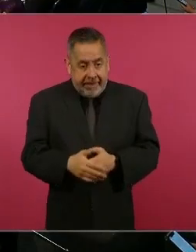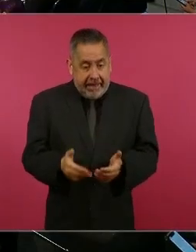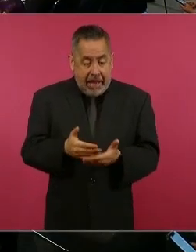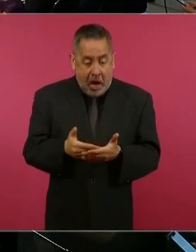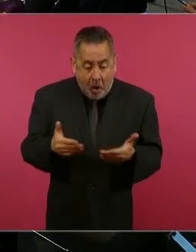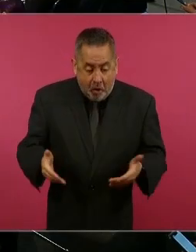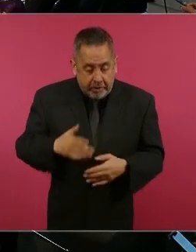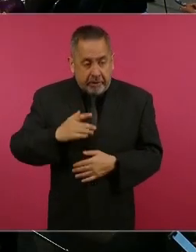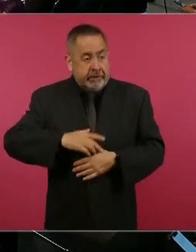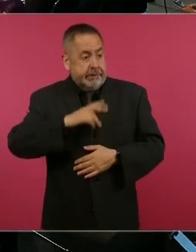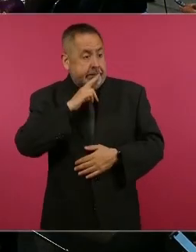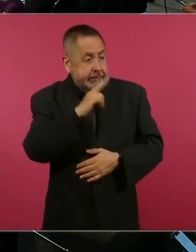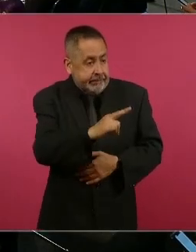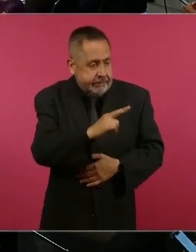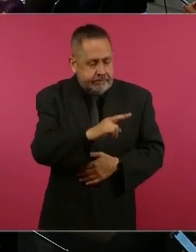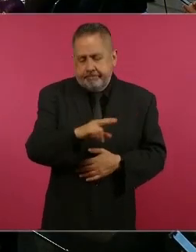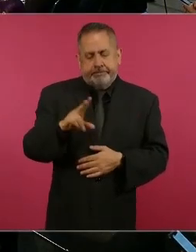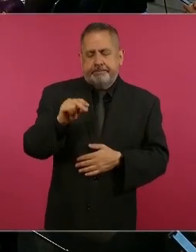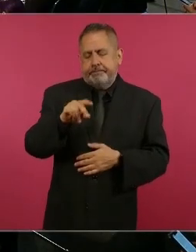respondo,